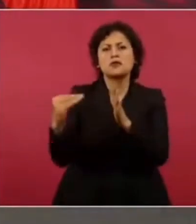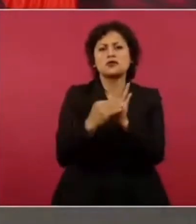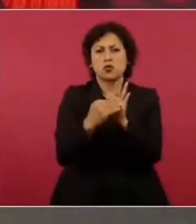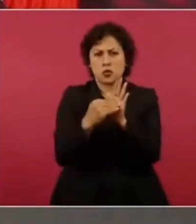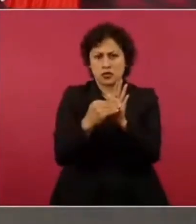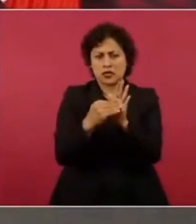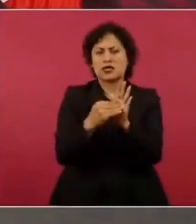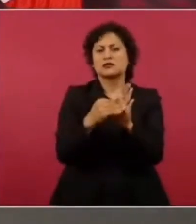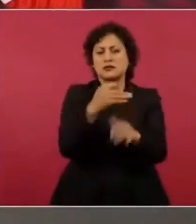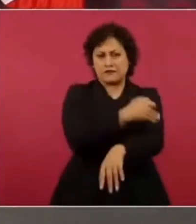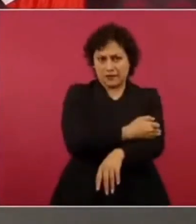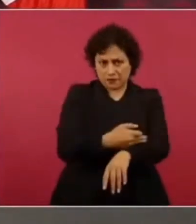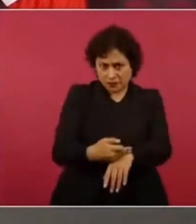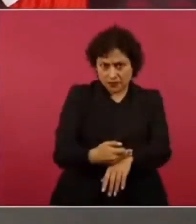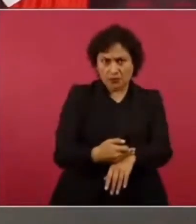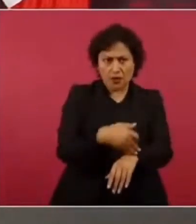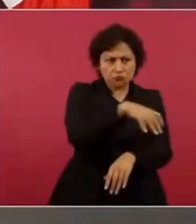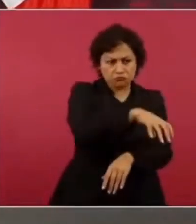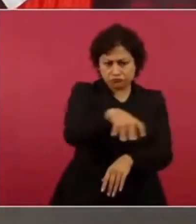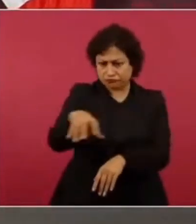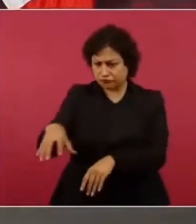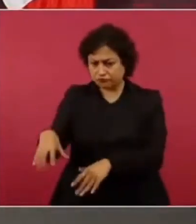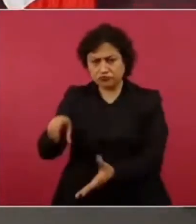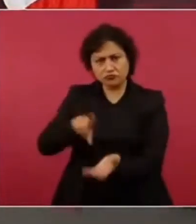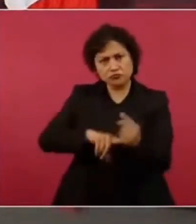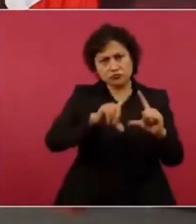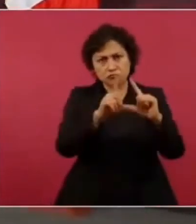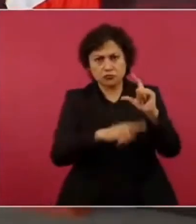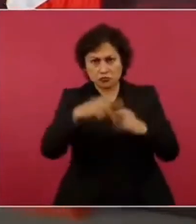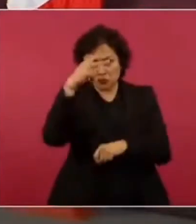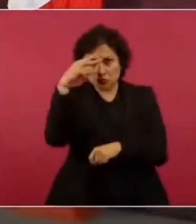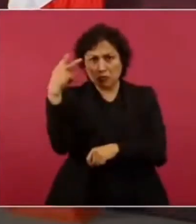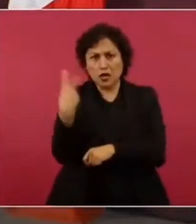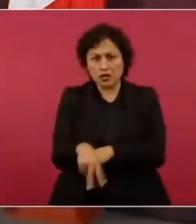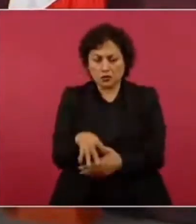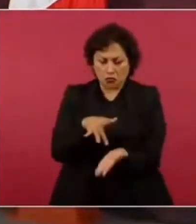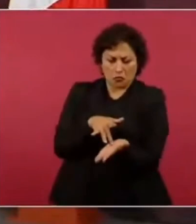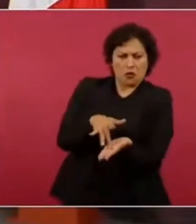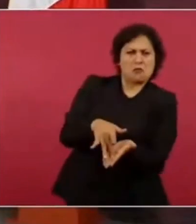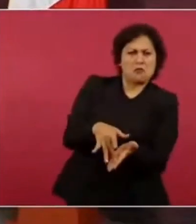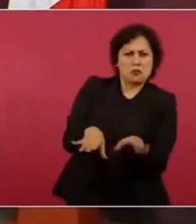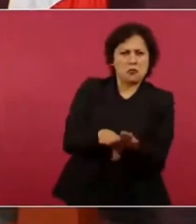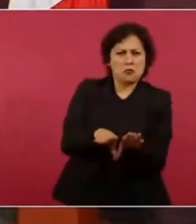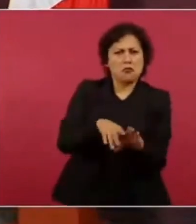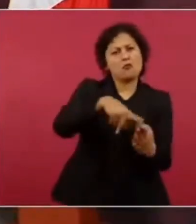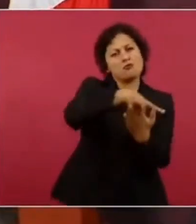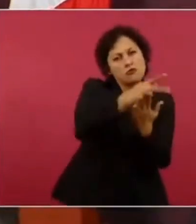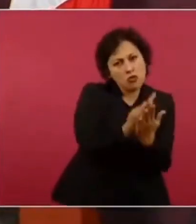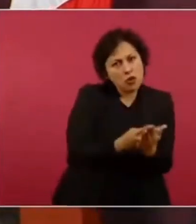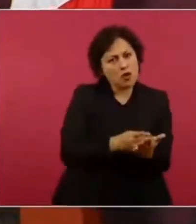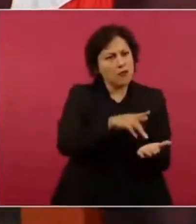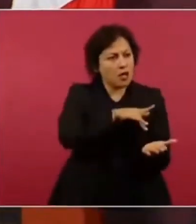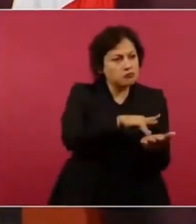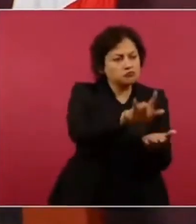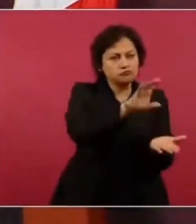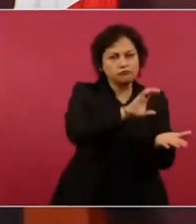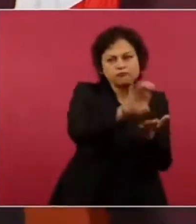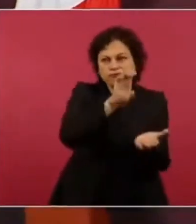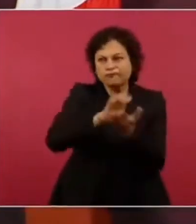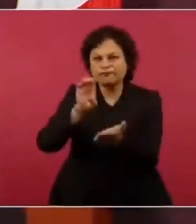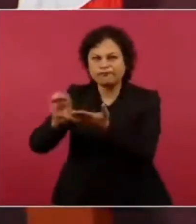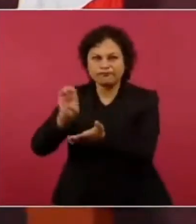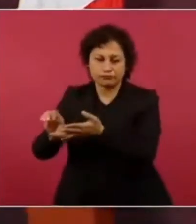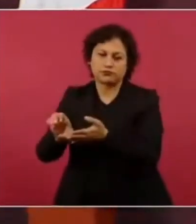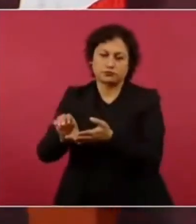los 35 millones de hogares 25 reciben cuando menos